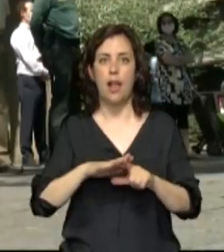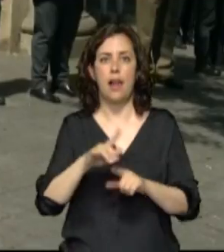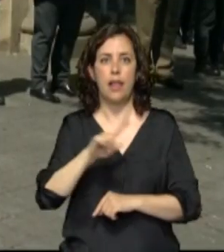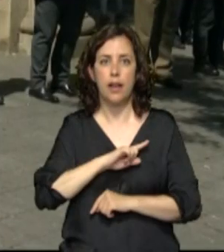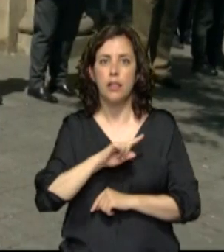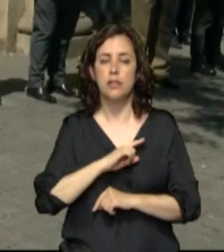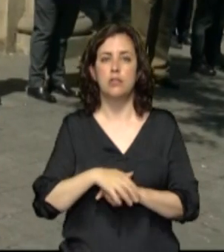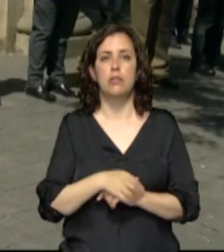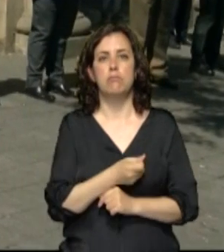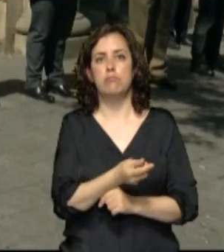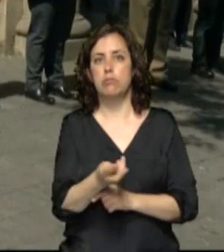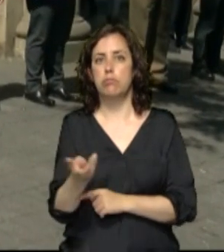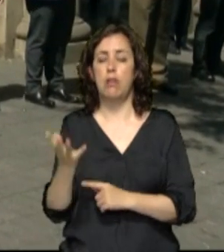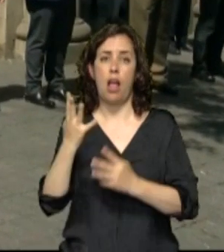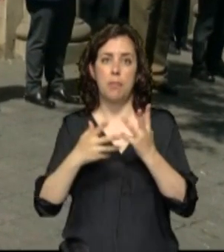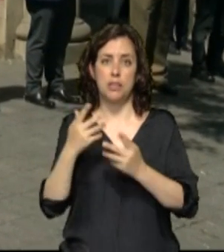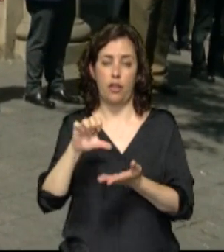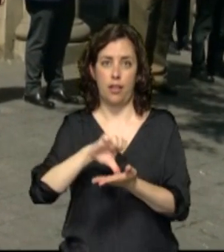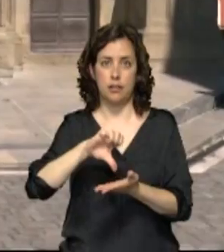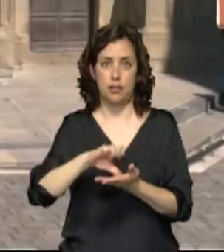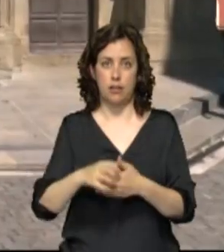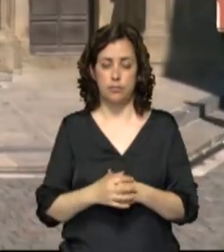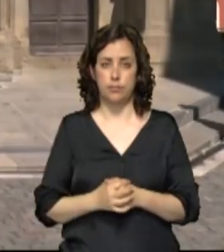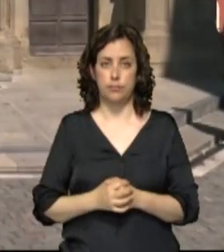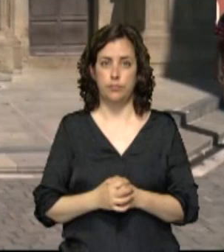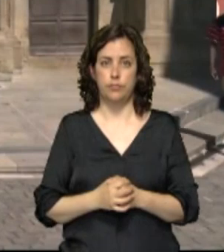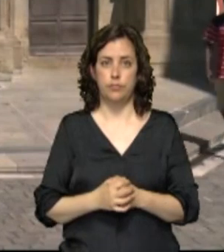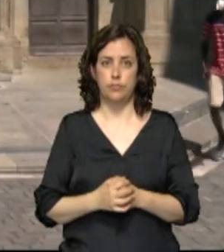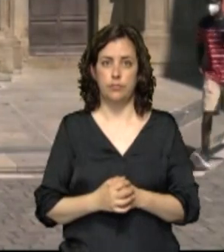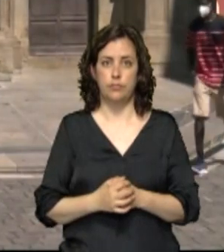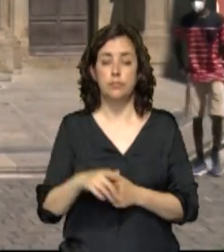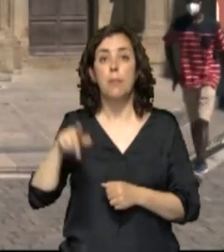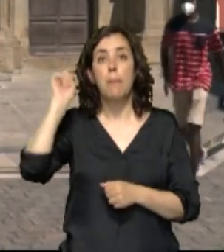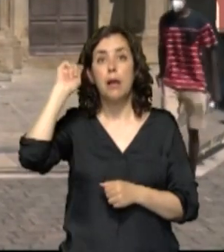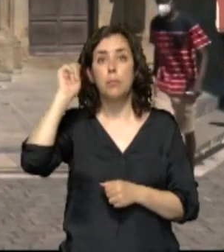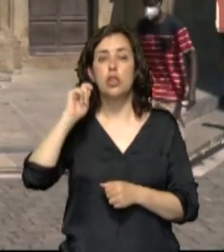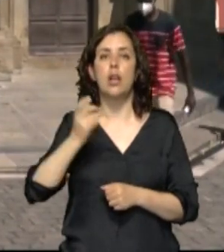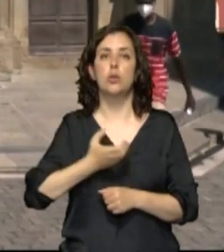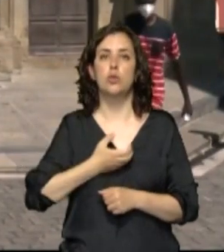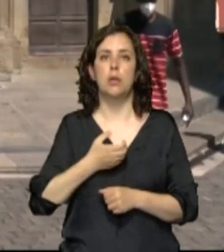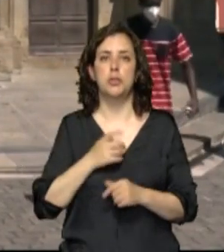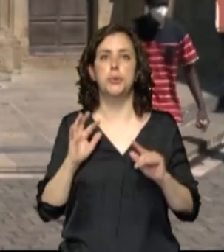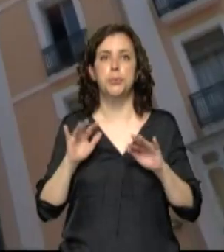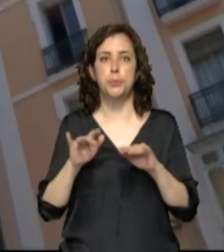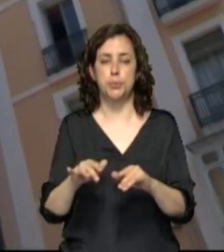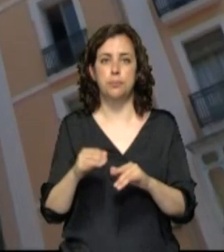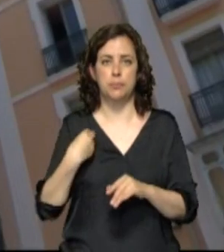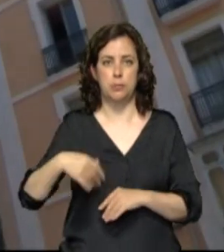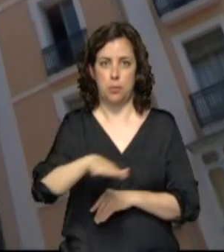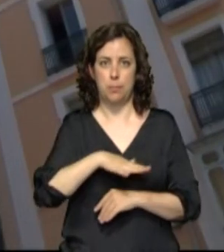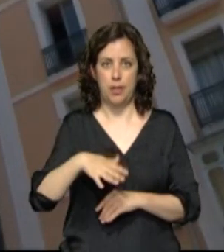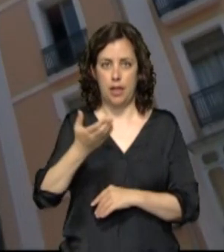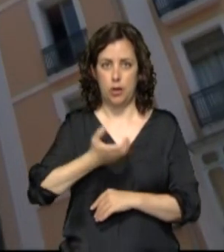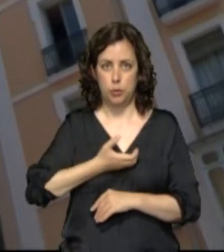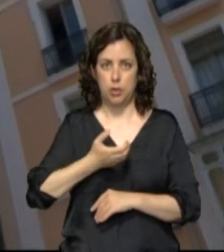además de todo el personal de la Administración Central. En Pamplona, el ayuntamiento se concentraba en la plaza consistorial, con el alcalde